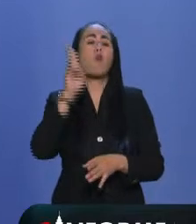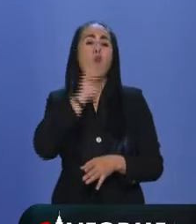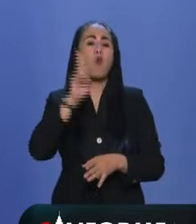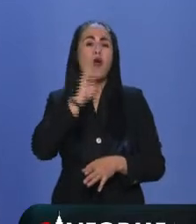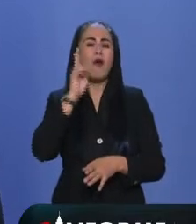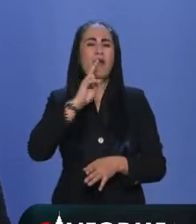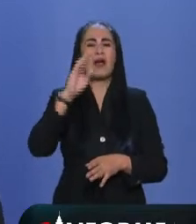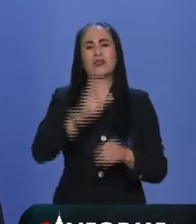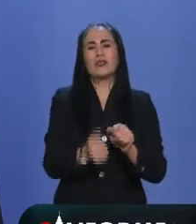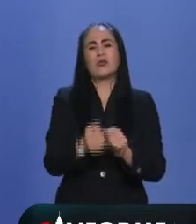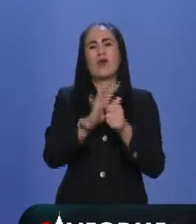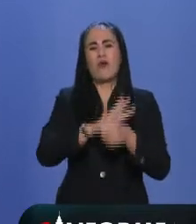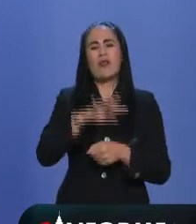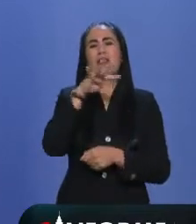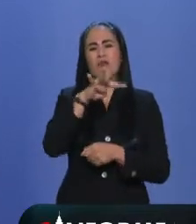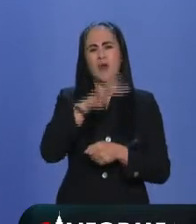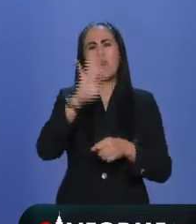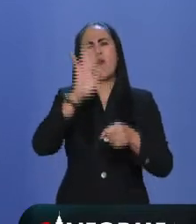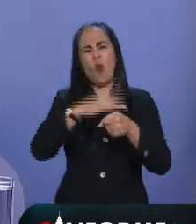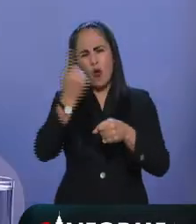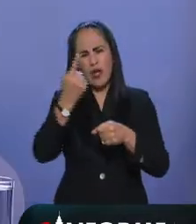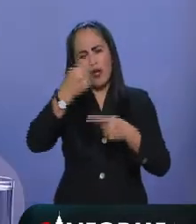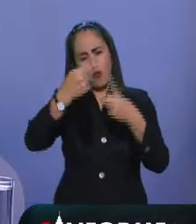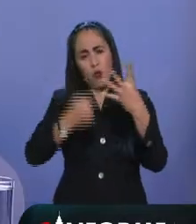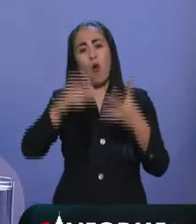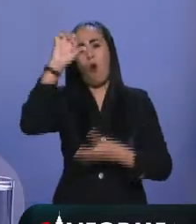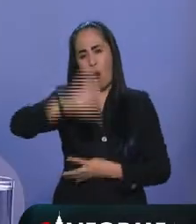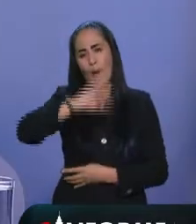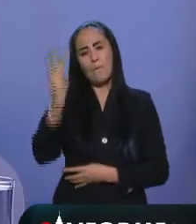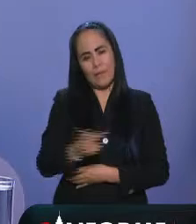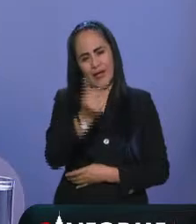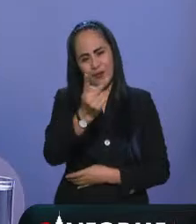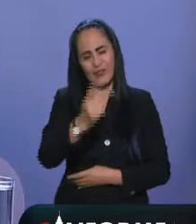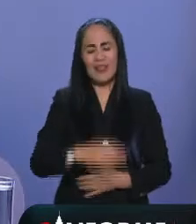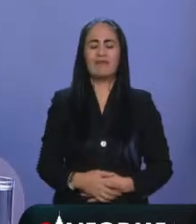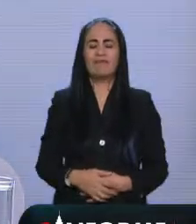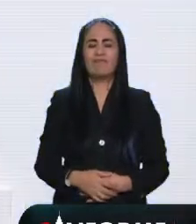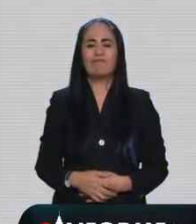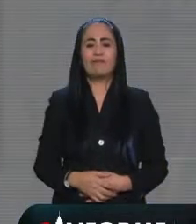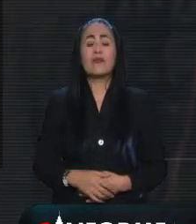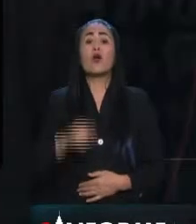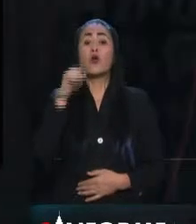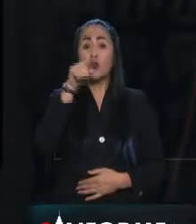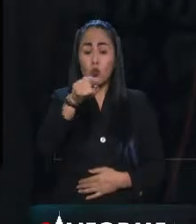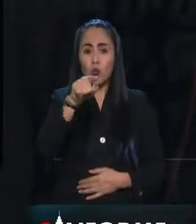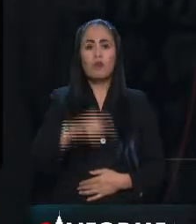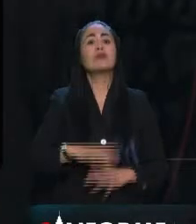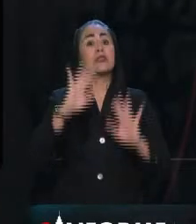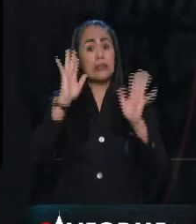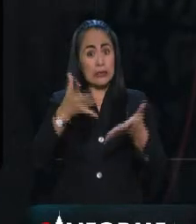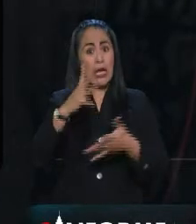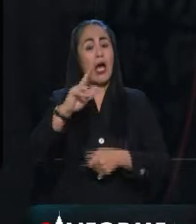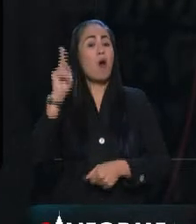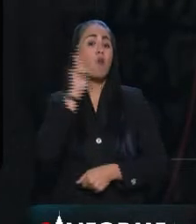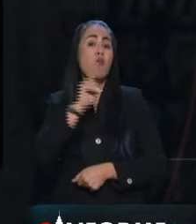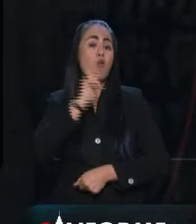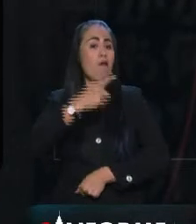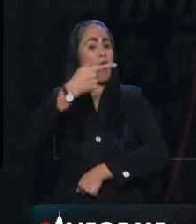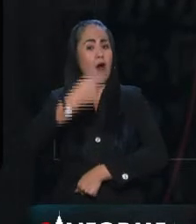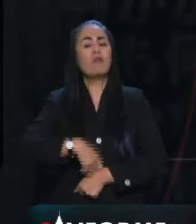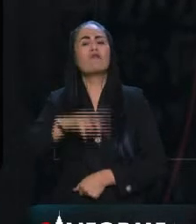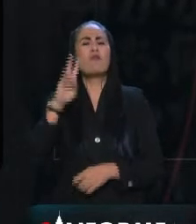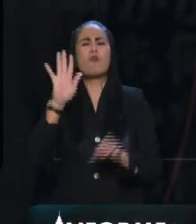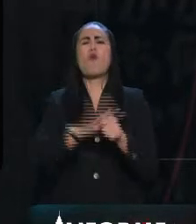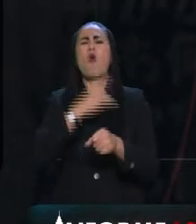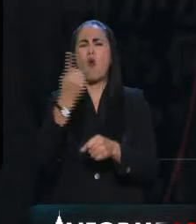diversas razones y de eso justamente hoy le preguntamos. Así es, Azul. En caso de que te hayas realizado una prueba COVID en días recientes,